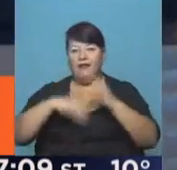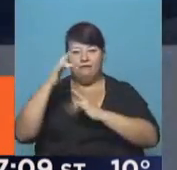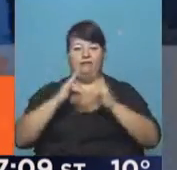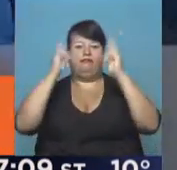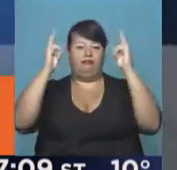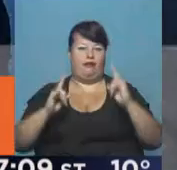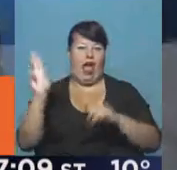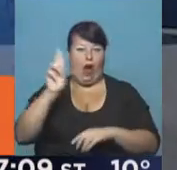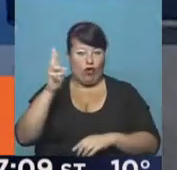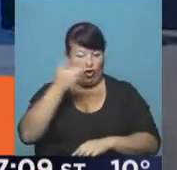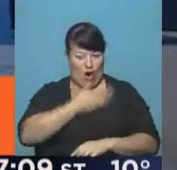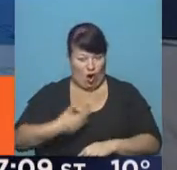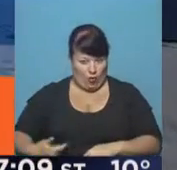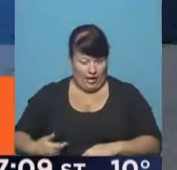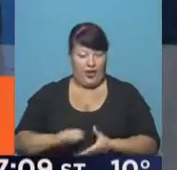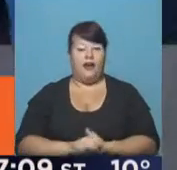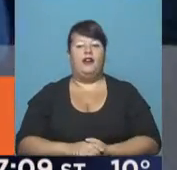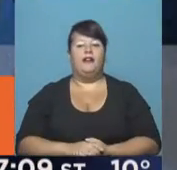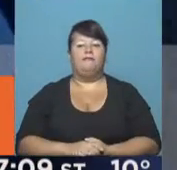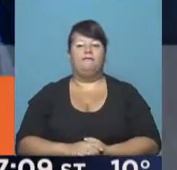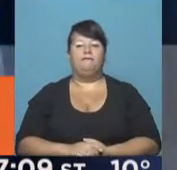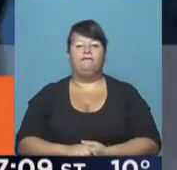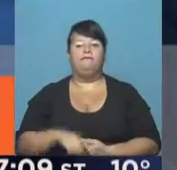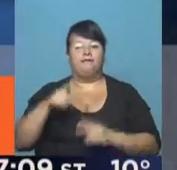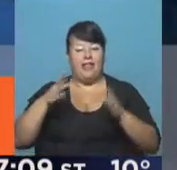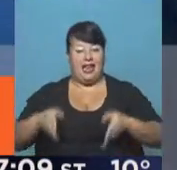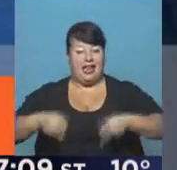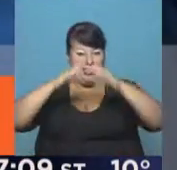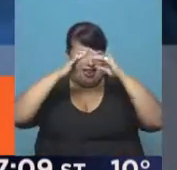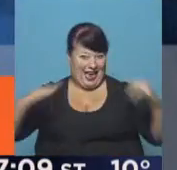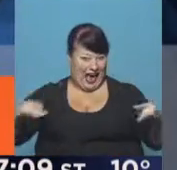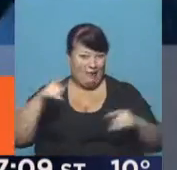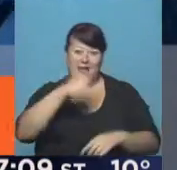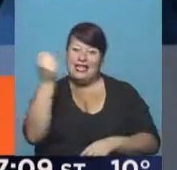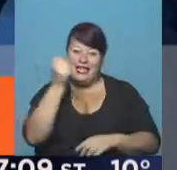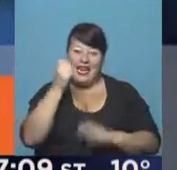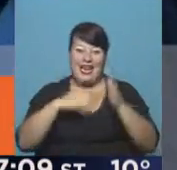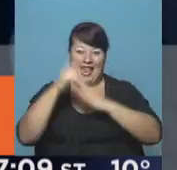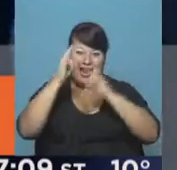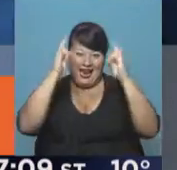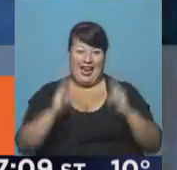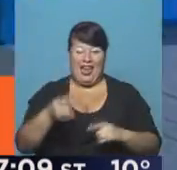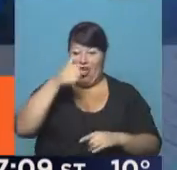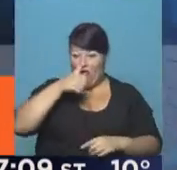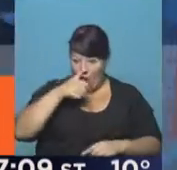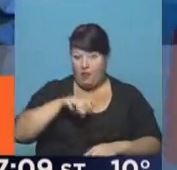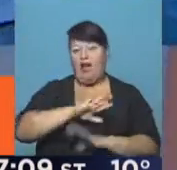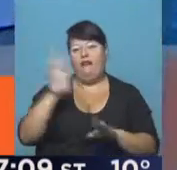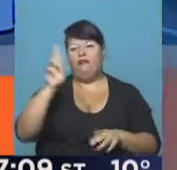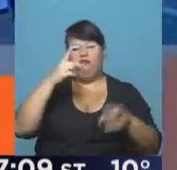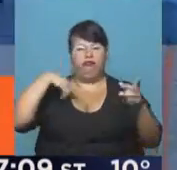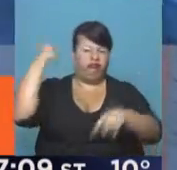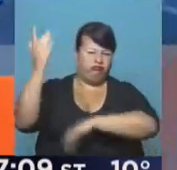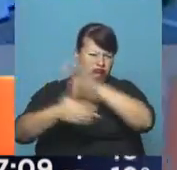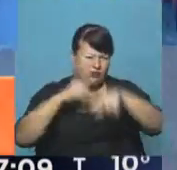finalmente con el permiso, por supuesto, de la carpa itinerante, la que querían instalar a partir del día domingo y bueno, se generó